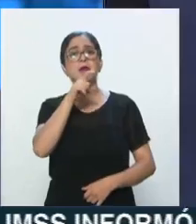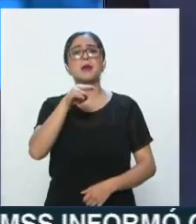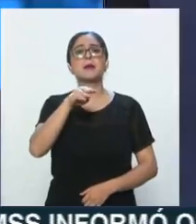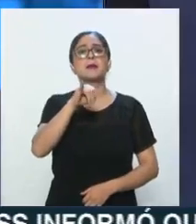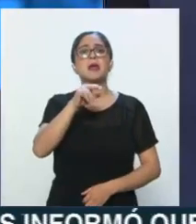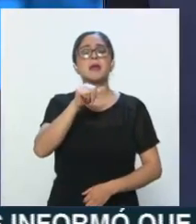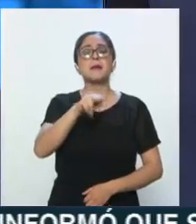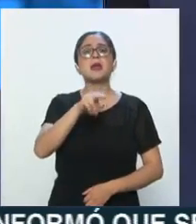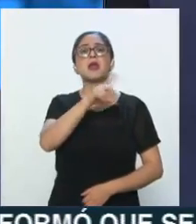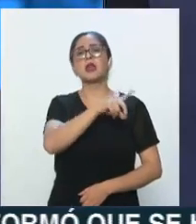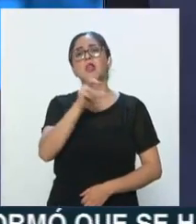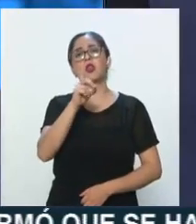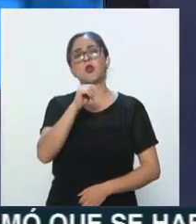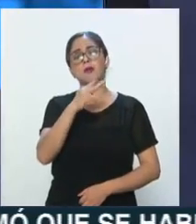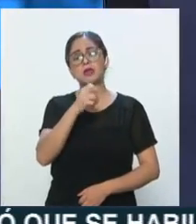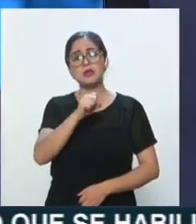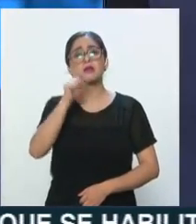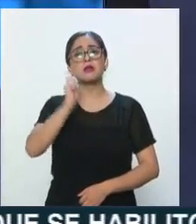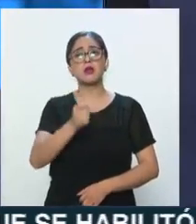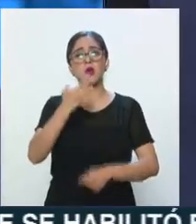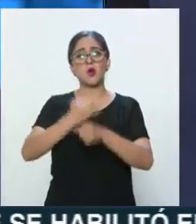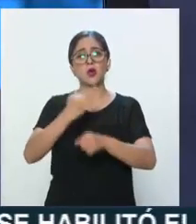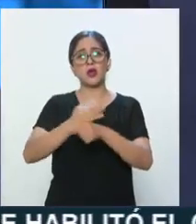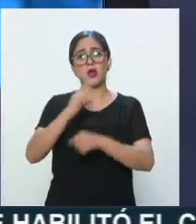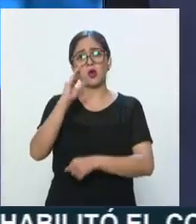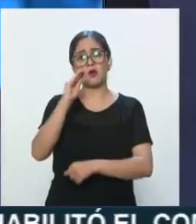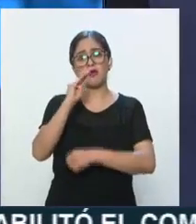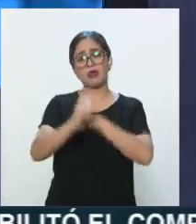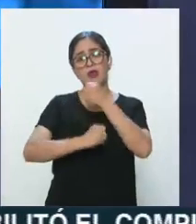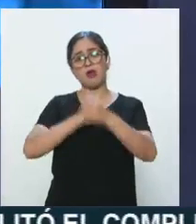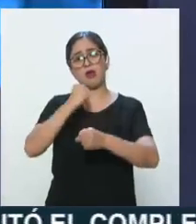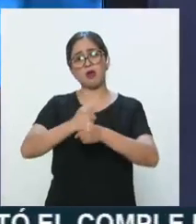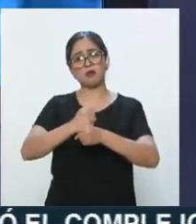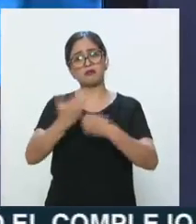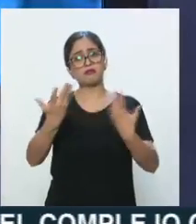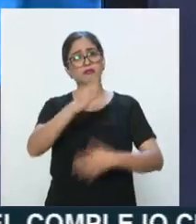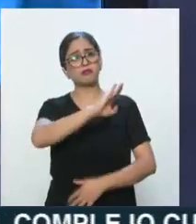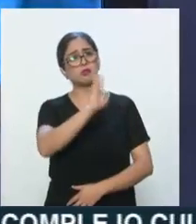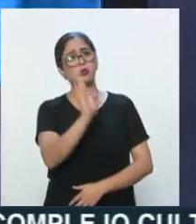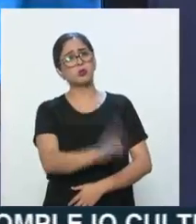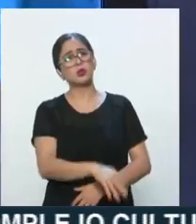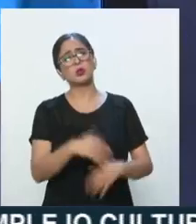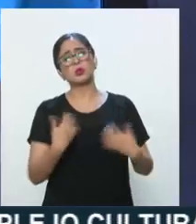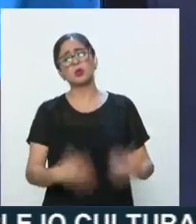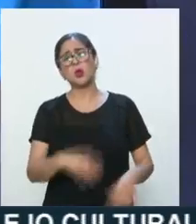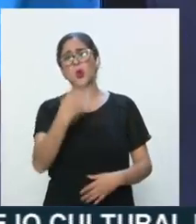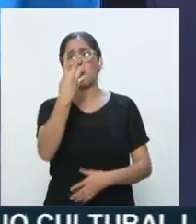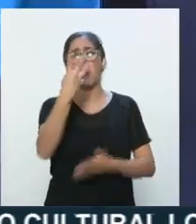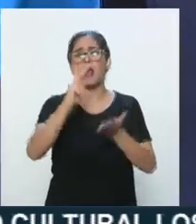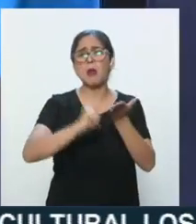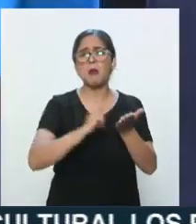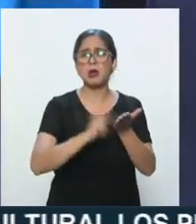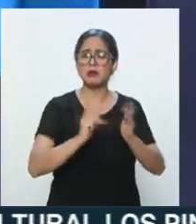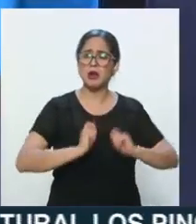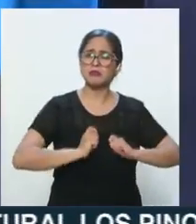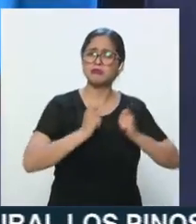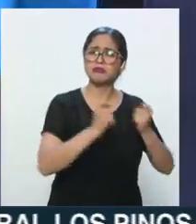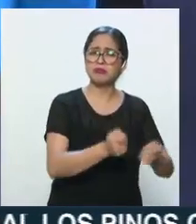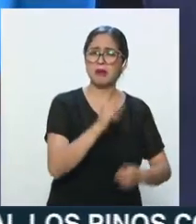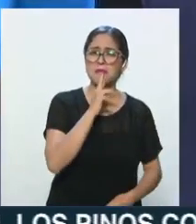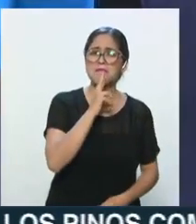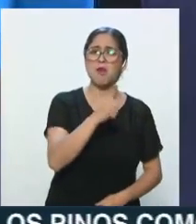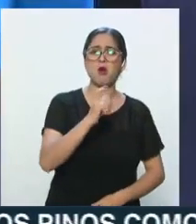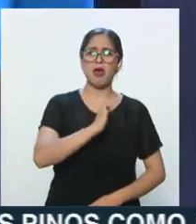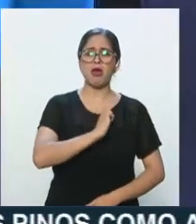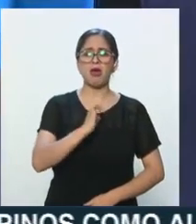Dolphins. Hoy, lamentablemente, a los 90 años pierde la vida. Un histórico cuatro veces nombrado el mejor entrenador